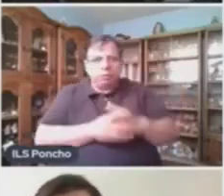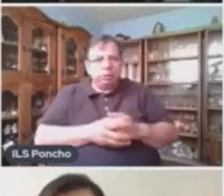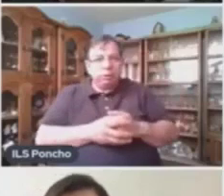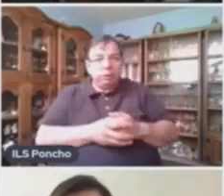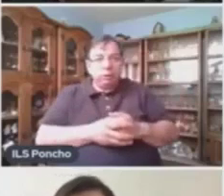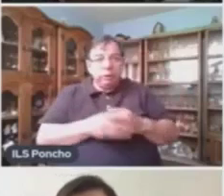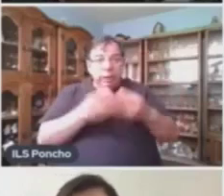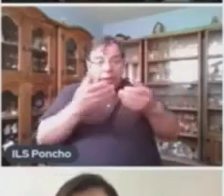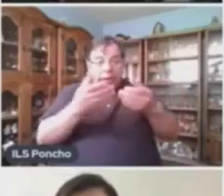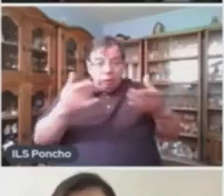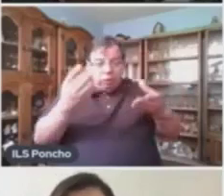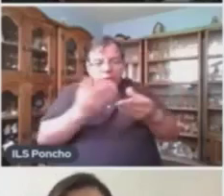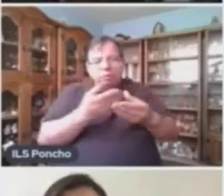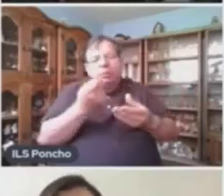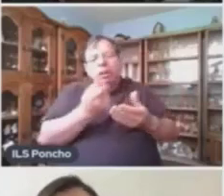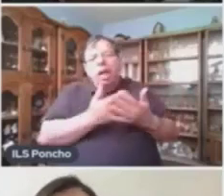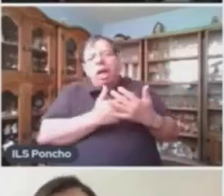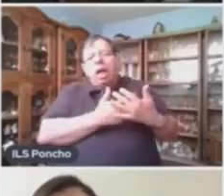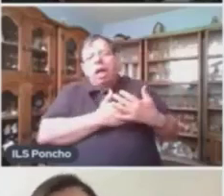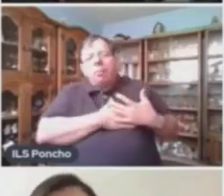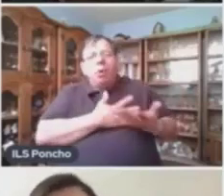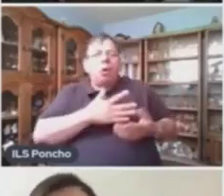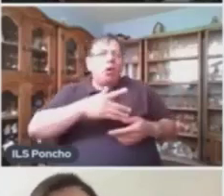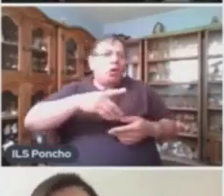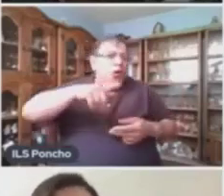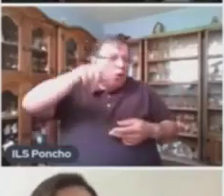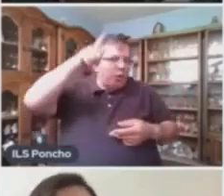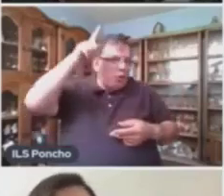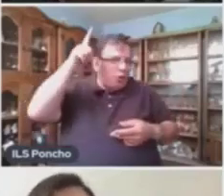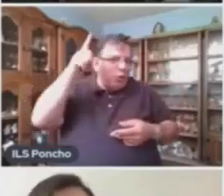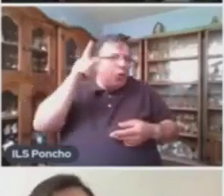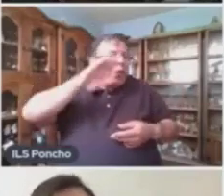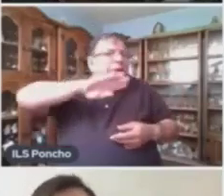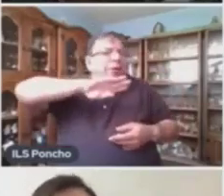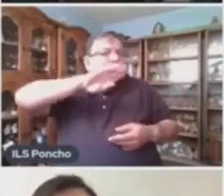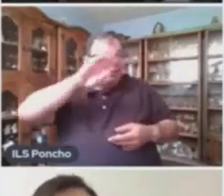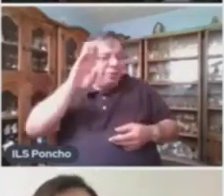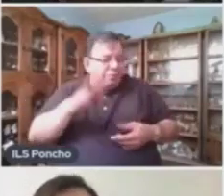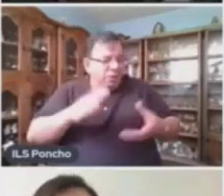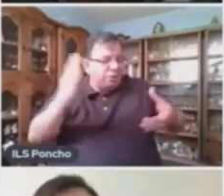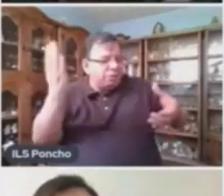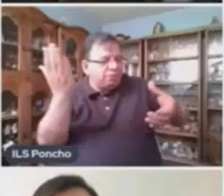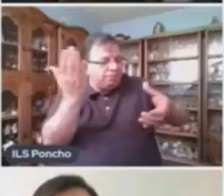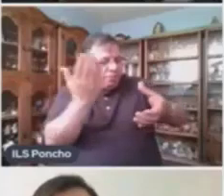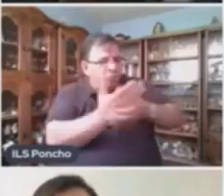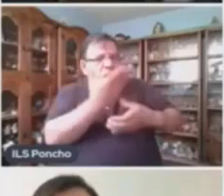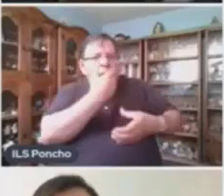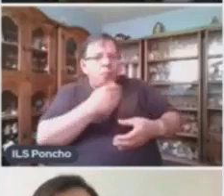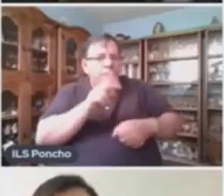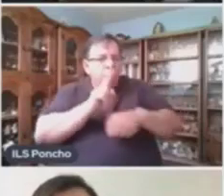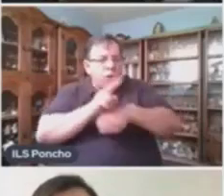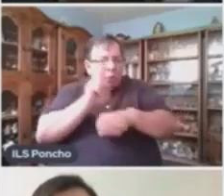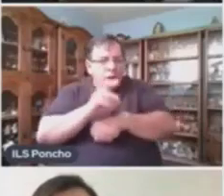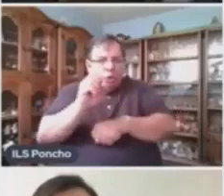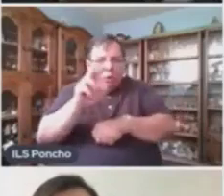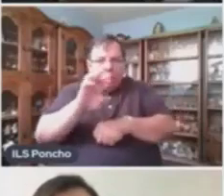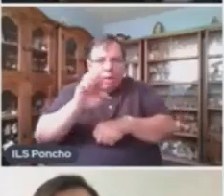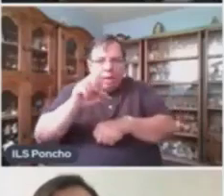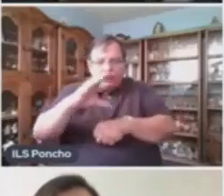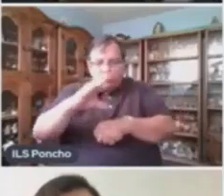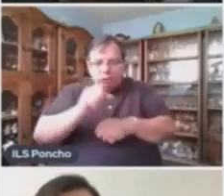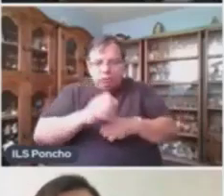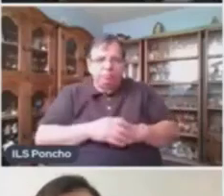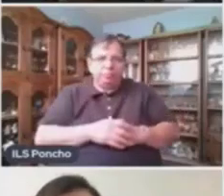los cuentos De amor De locura Y de muerte Del escritor uruguayo Horacio Quiroga